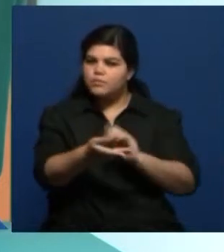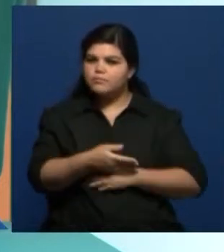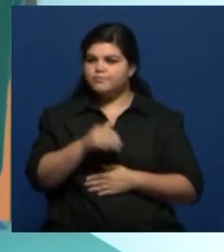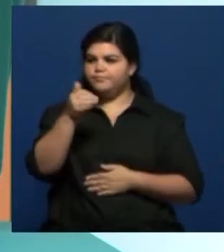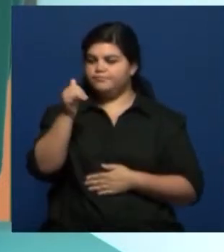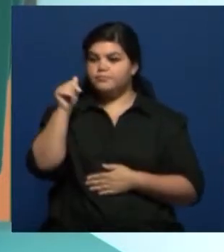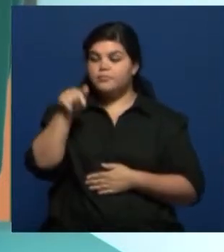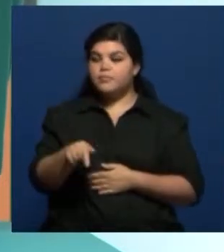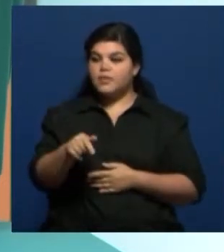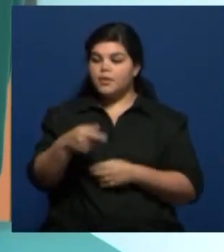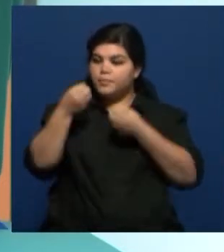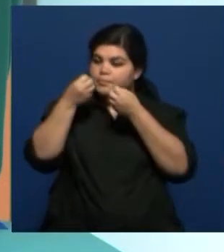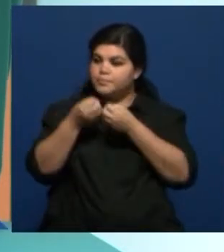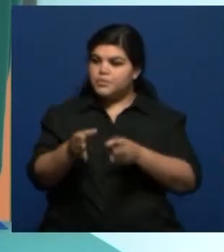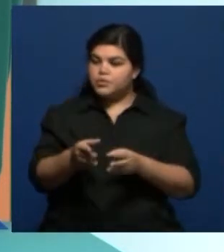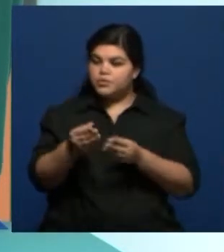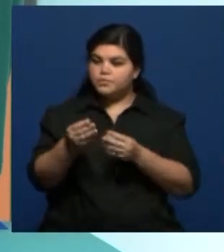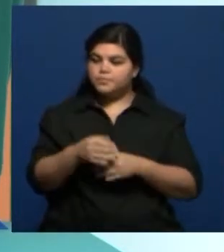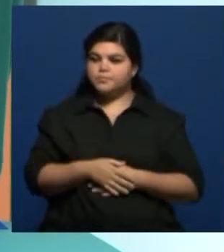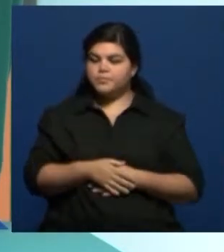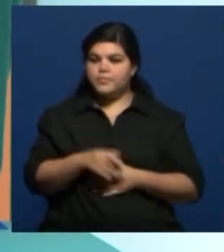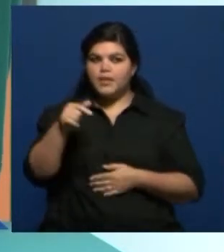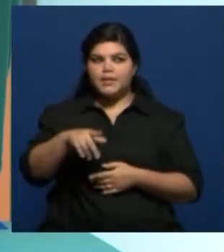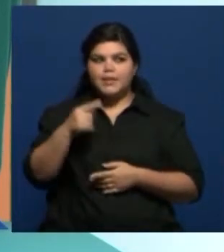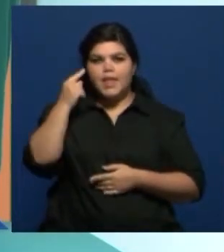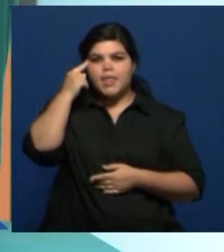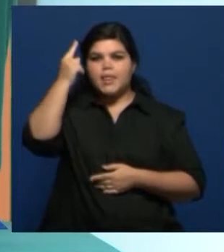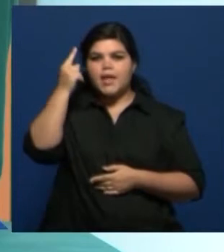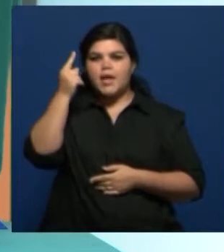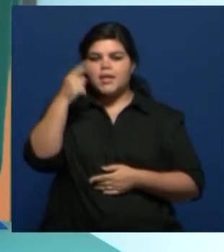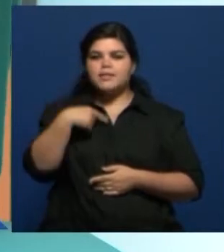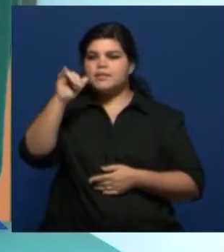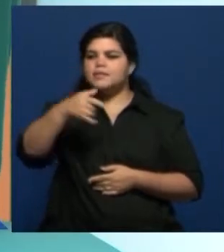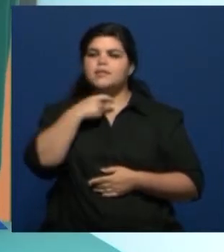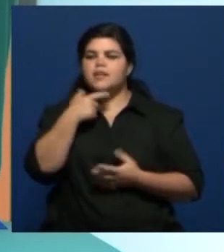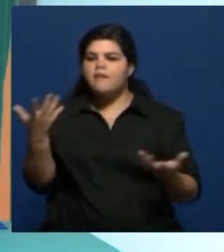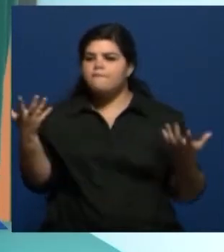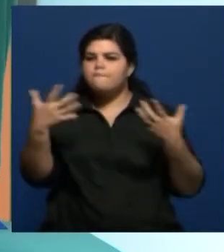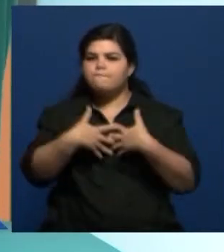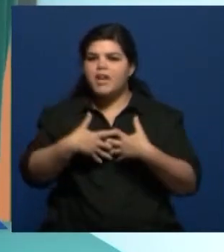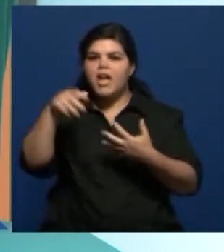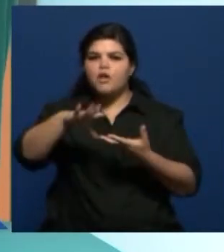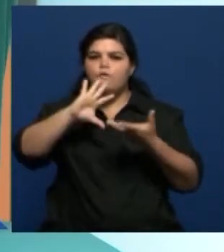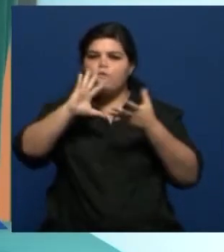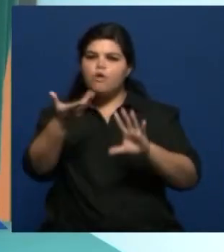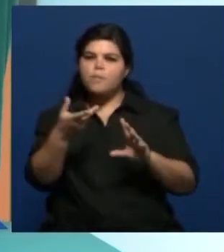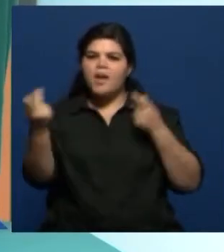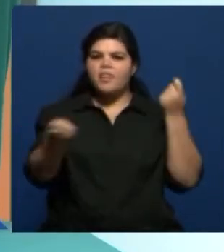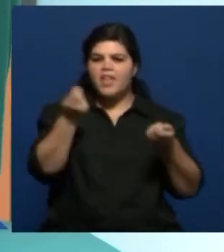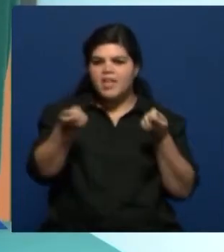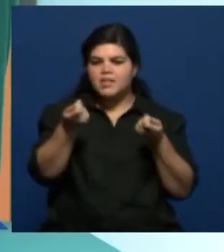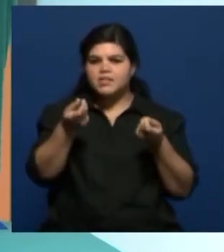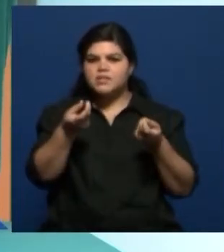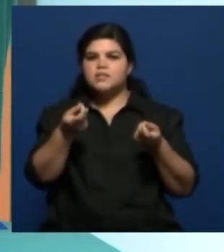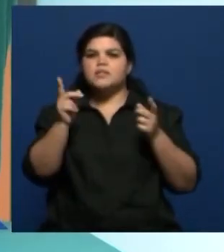surgió como una iniciativa de fusionar o poner en diálogo lo que son los lenguajes de la danza, la música